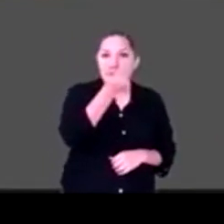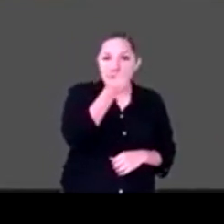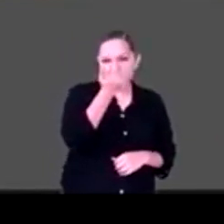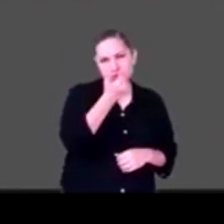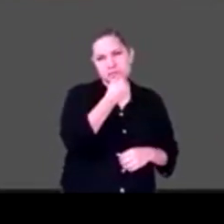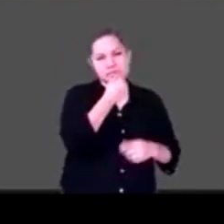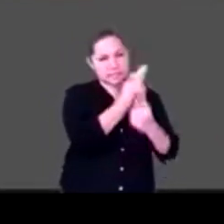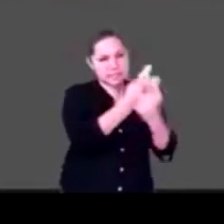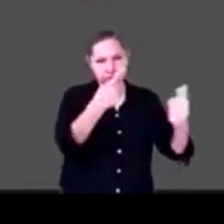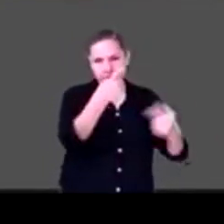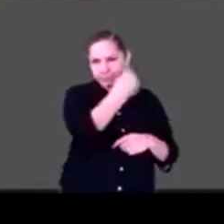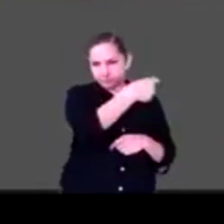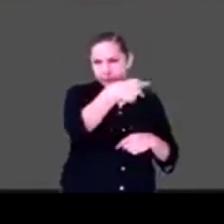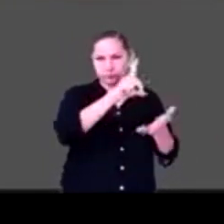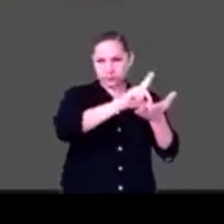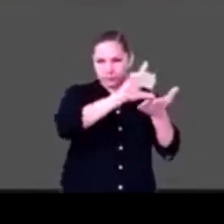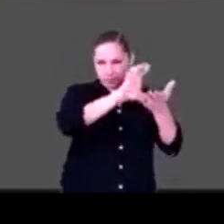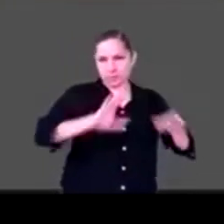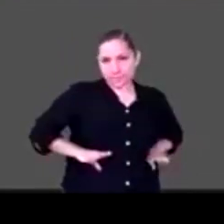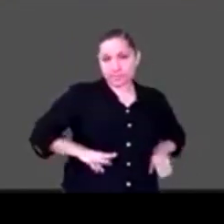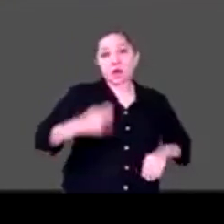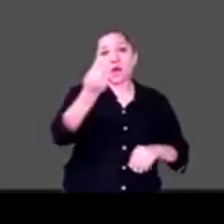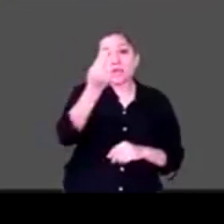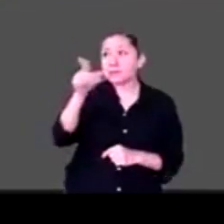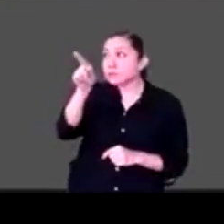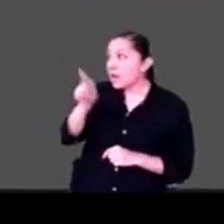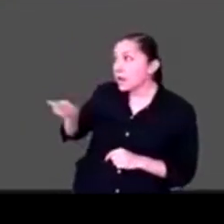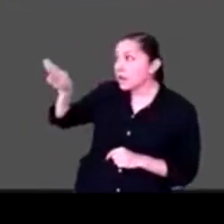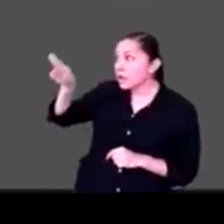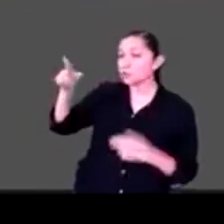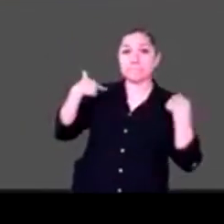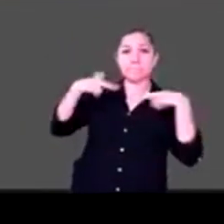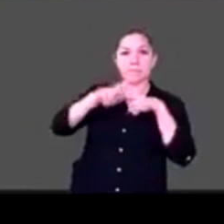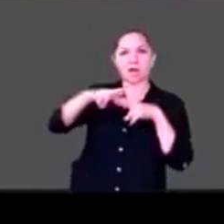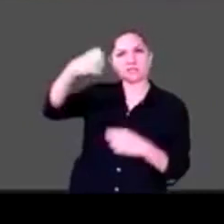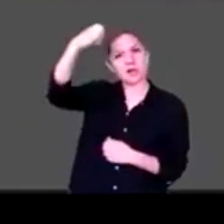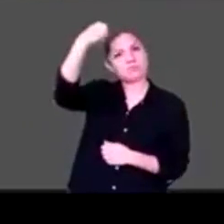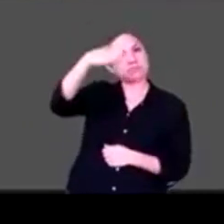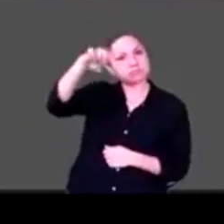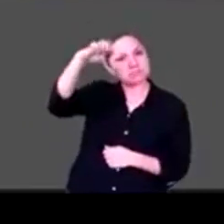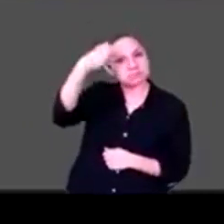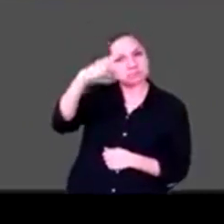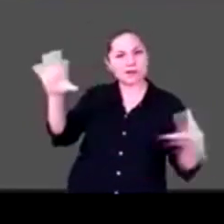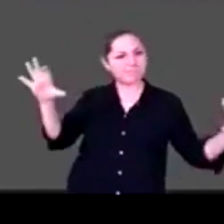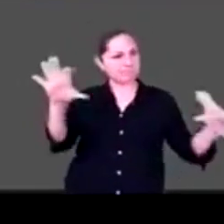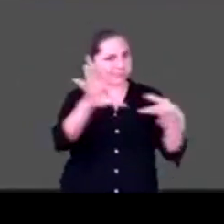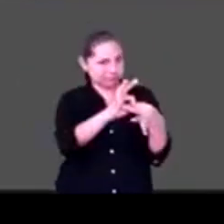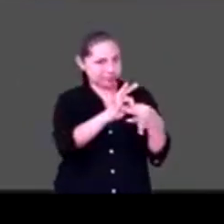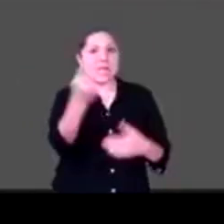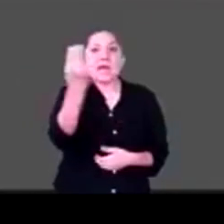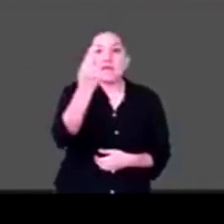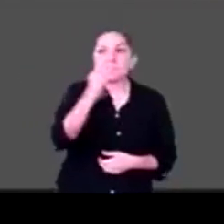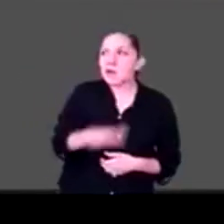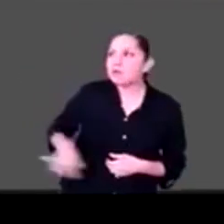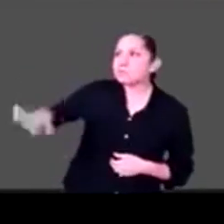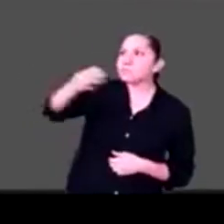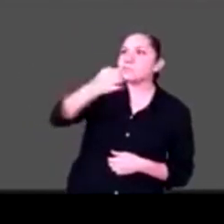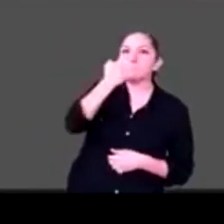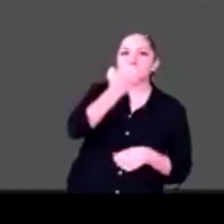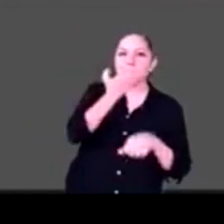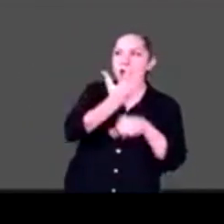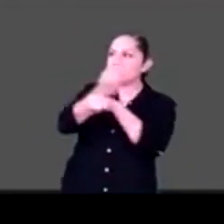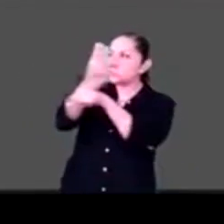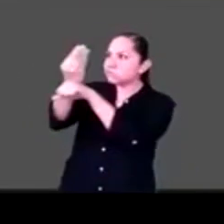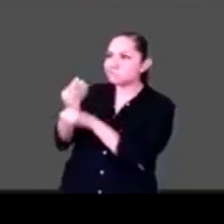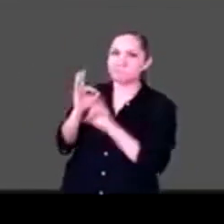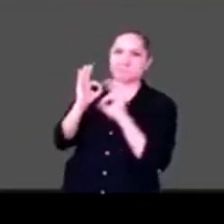escuelas debidamente adaptadas para personas con discapacidad y donde se cuente con talleres para padres también, como lo que están comentando y presente